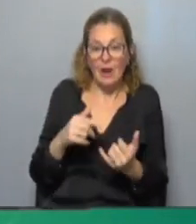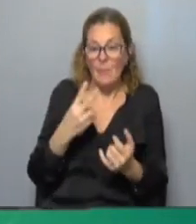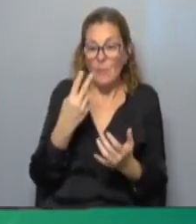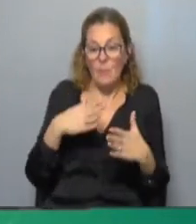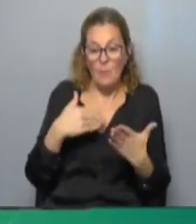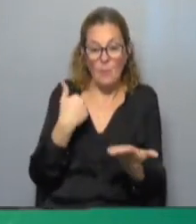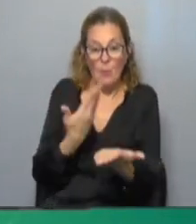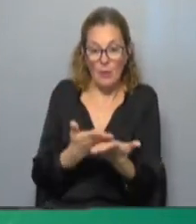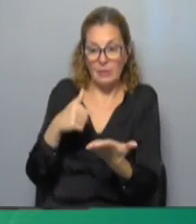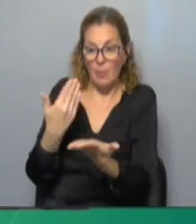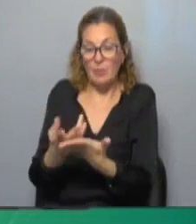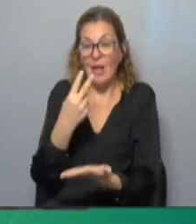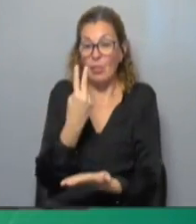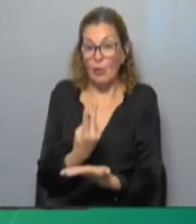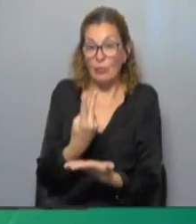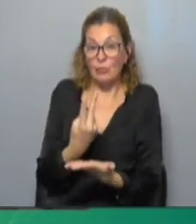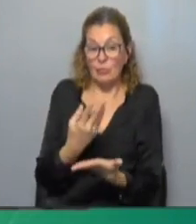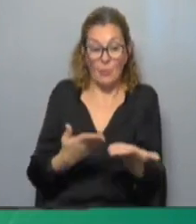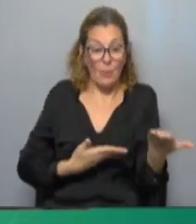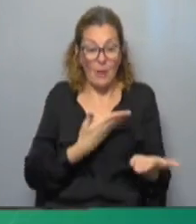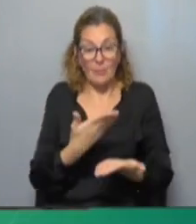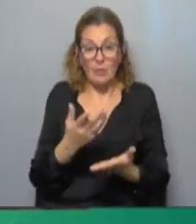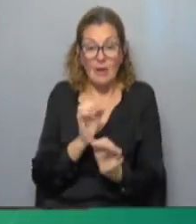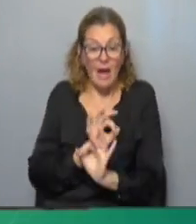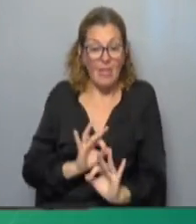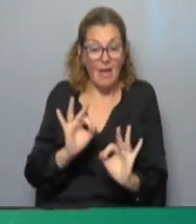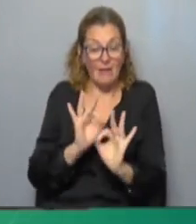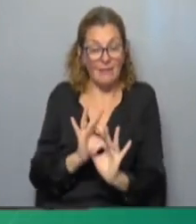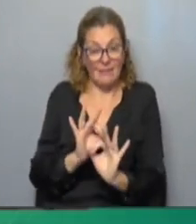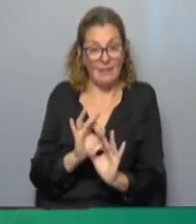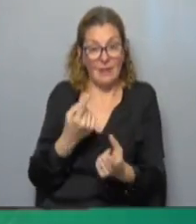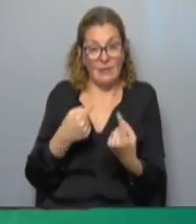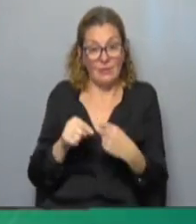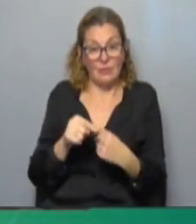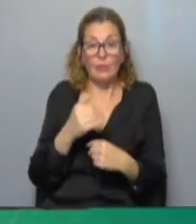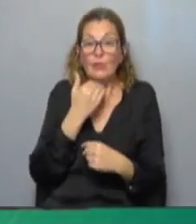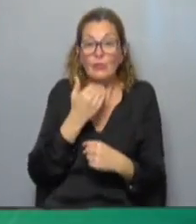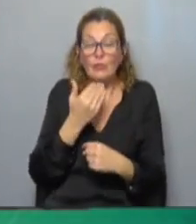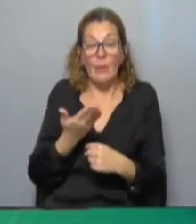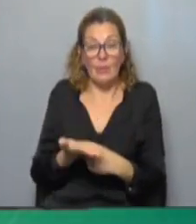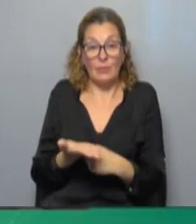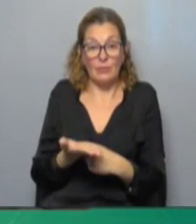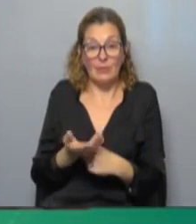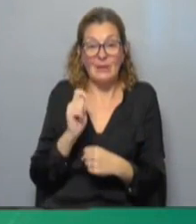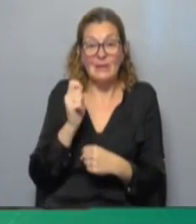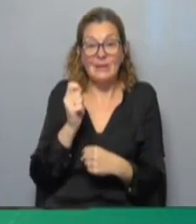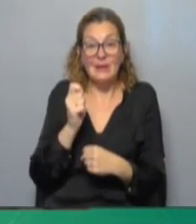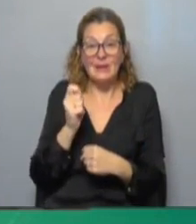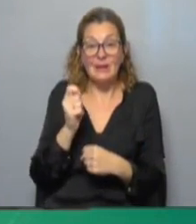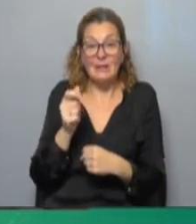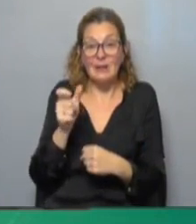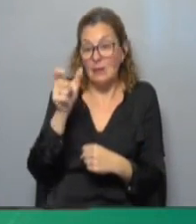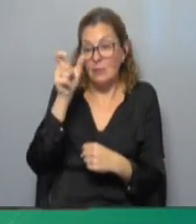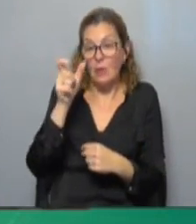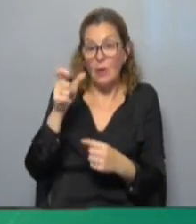propuestas genera los ámbitos pero no pasa nada entonces no sabemos quién es el actor ahora que